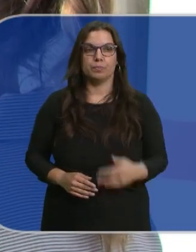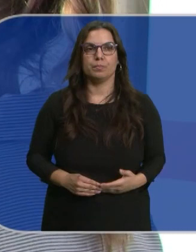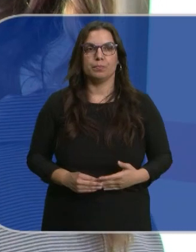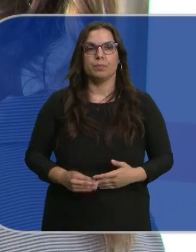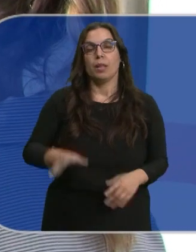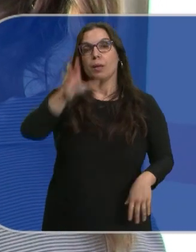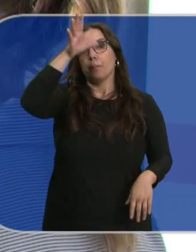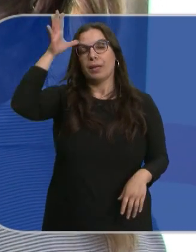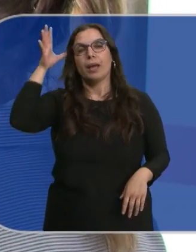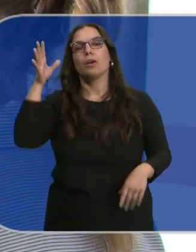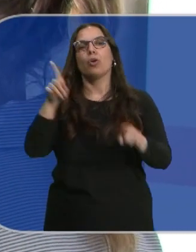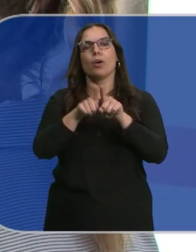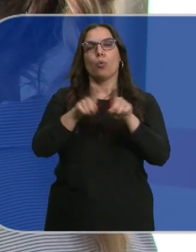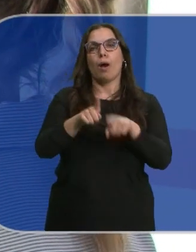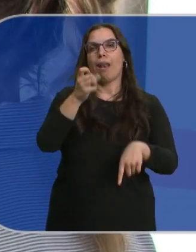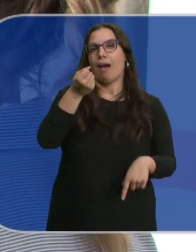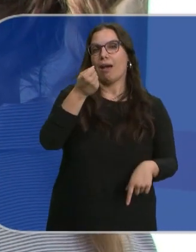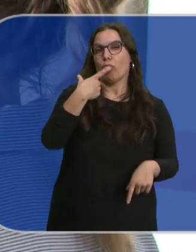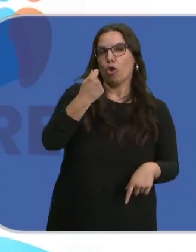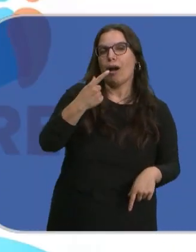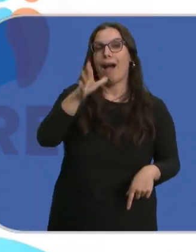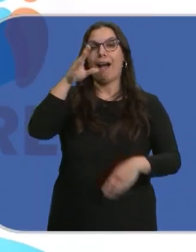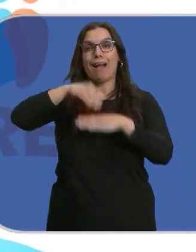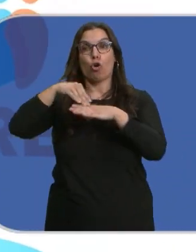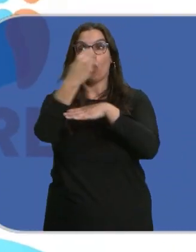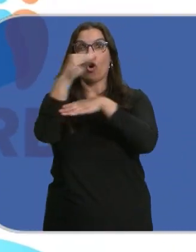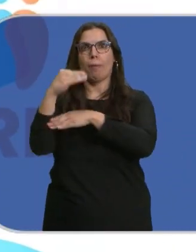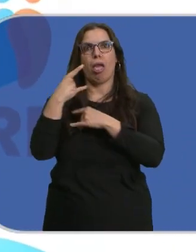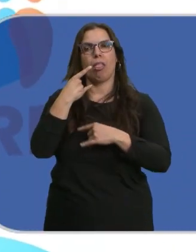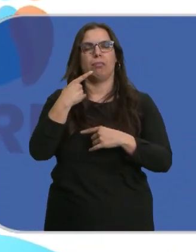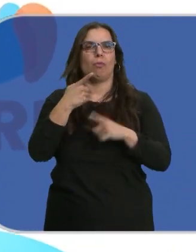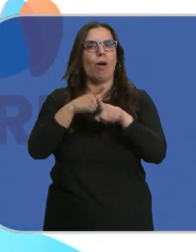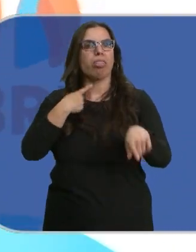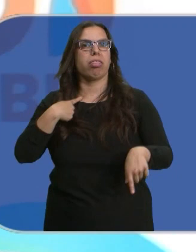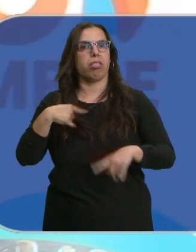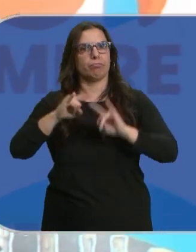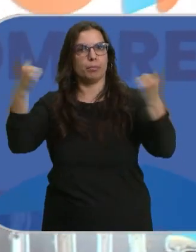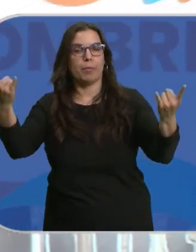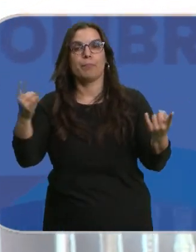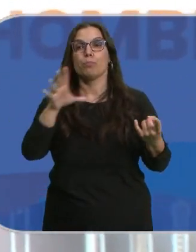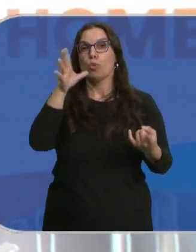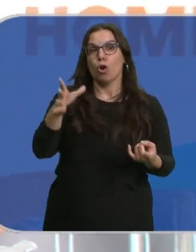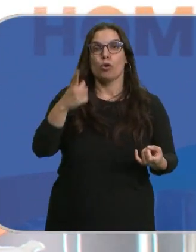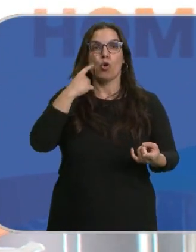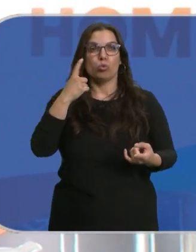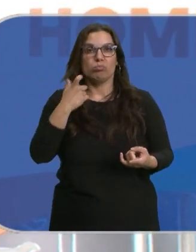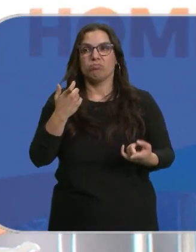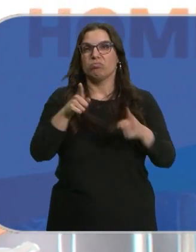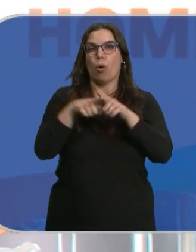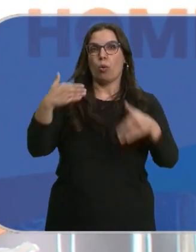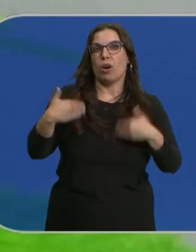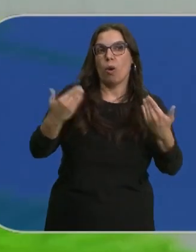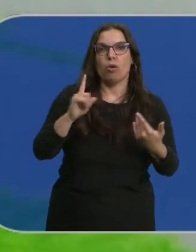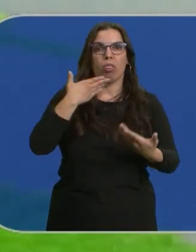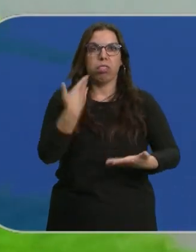En verano aumentan las adicciones al alcohol y las drogas en los jóvenes. La ausencia de rutinas, el aumento de fiestas en pueblos y festivales, hace que sea